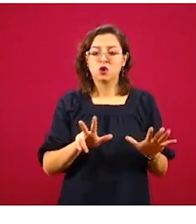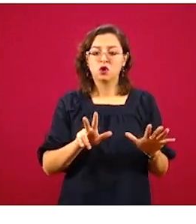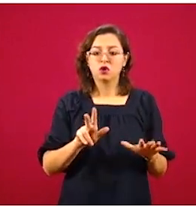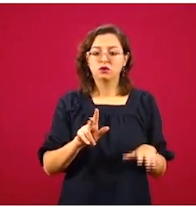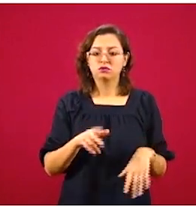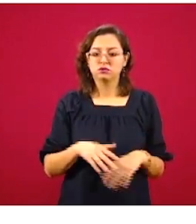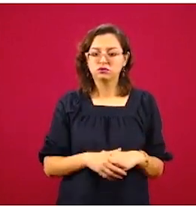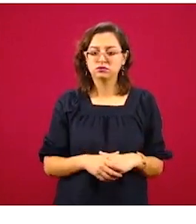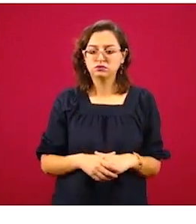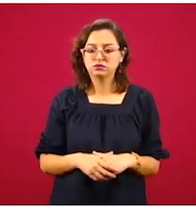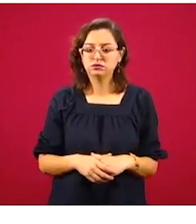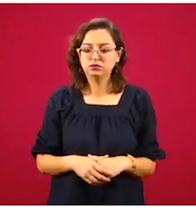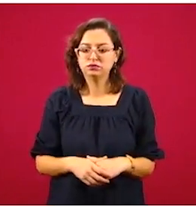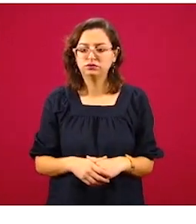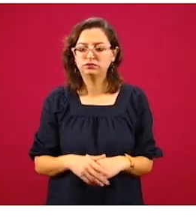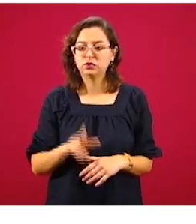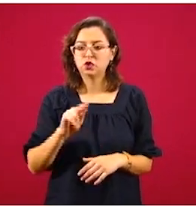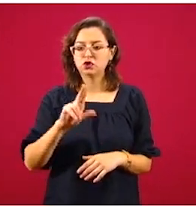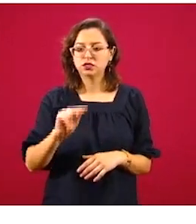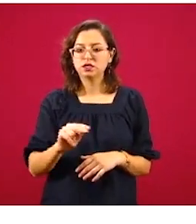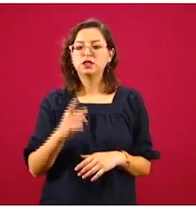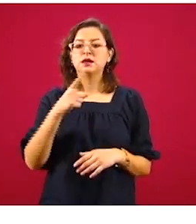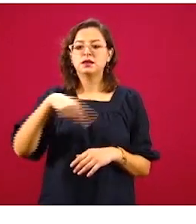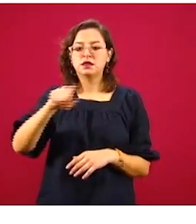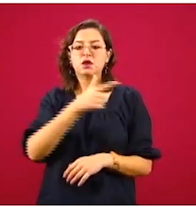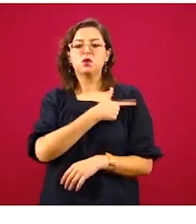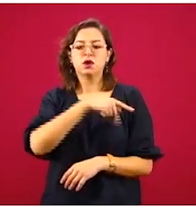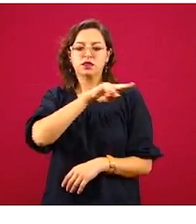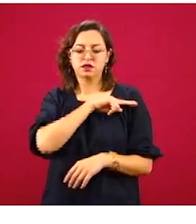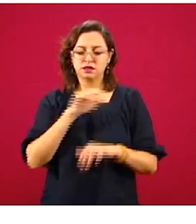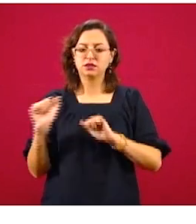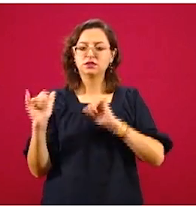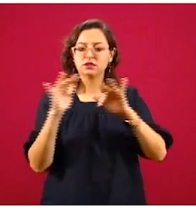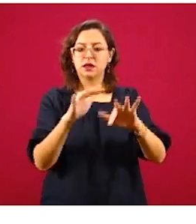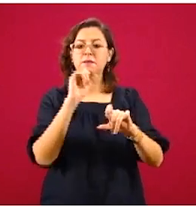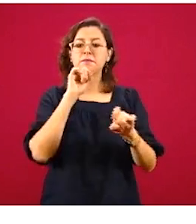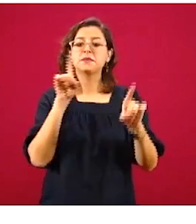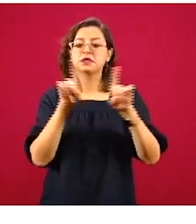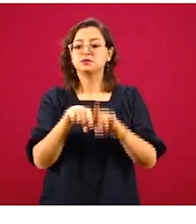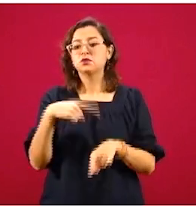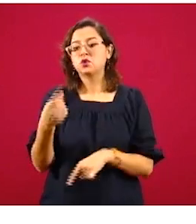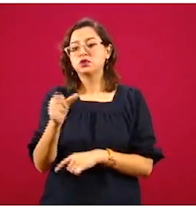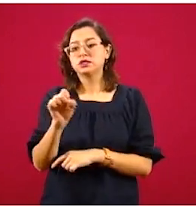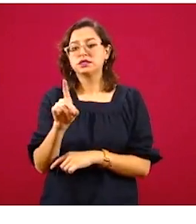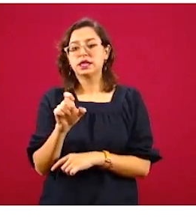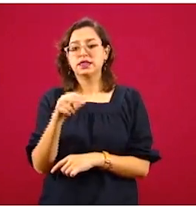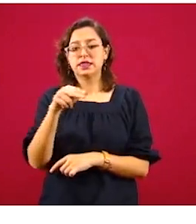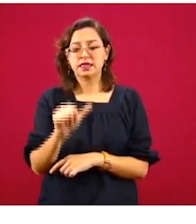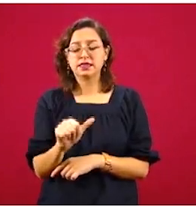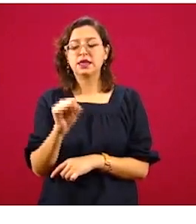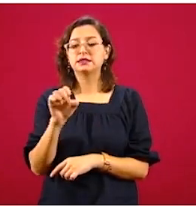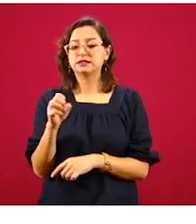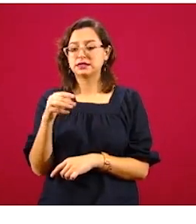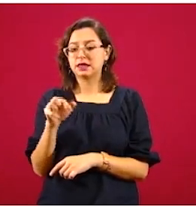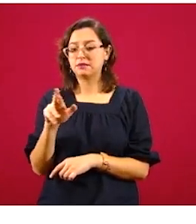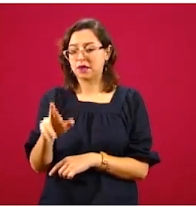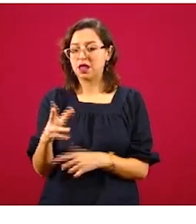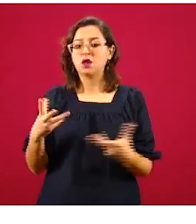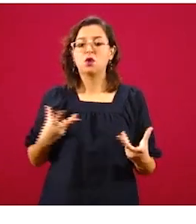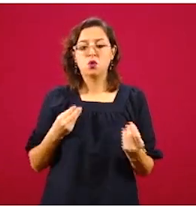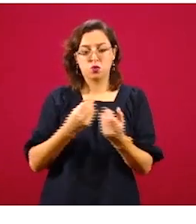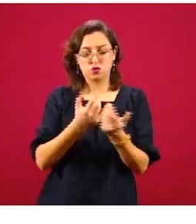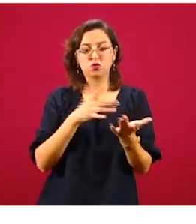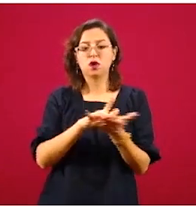Nacional. Todavía tenemos personal en apoyo a la Guardia Nacional, tanto de Sedena como de Semar, pero se ha ido reduciendo.